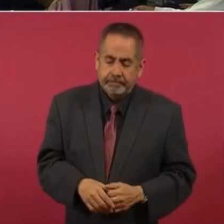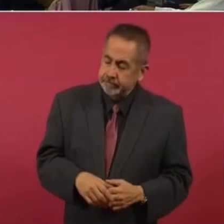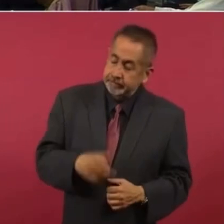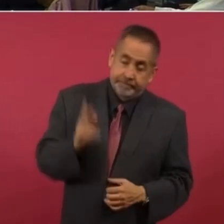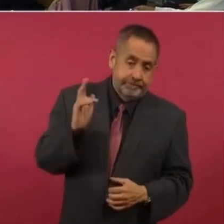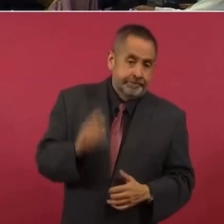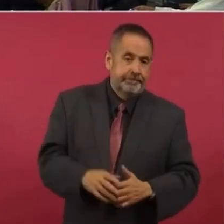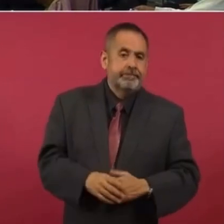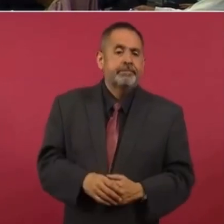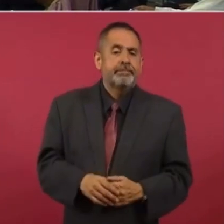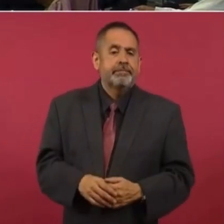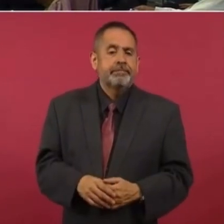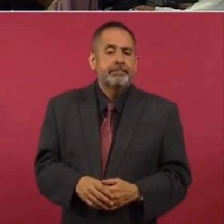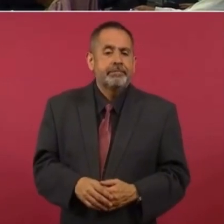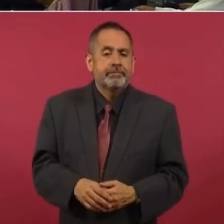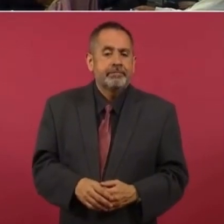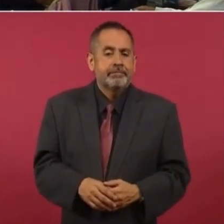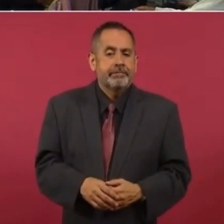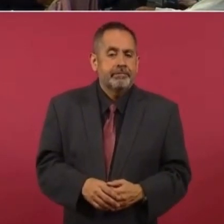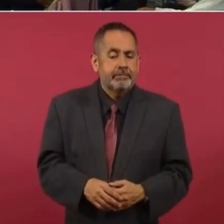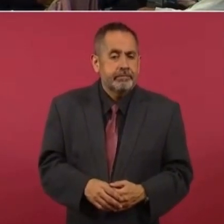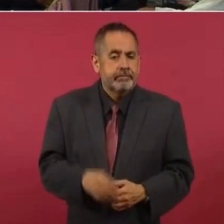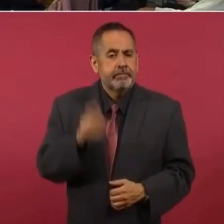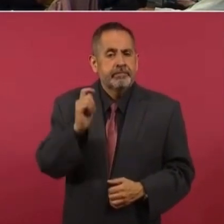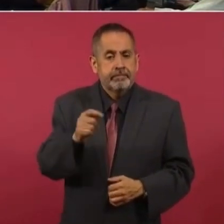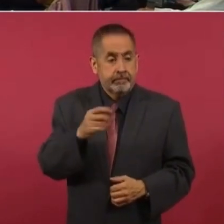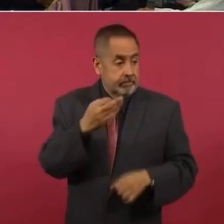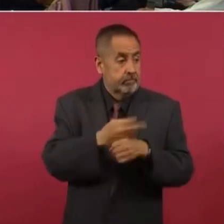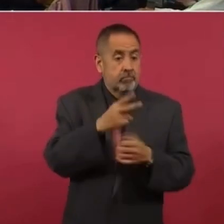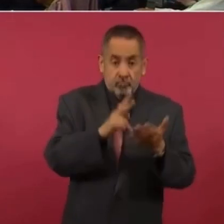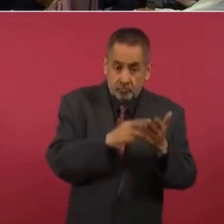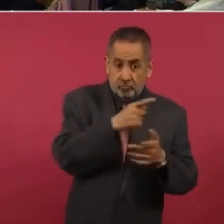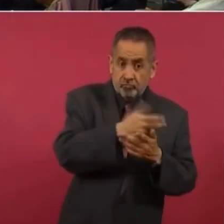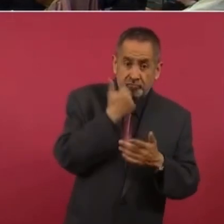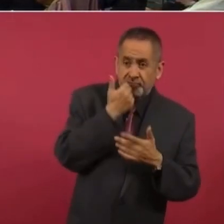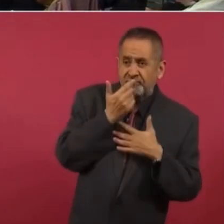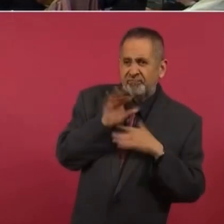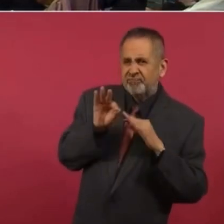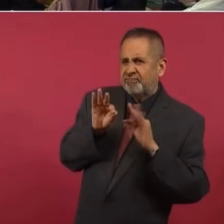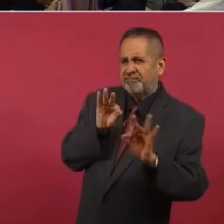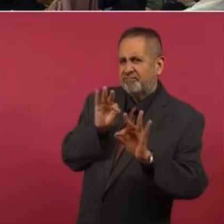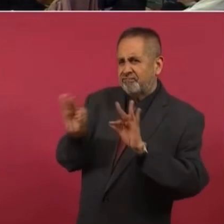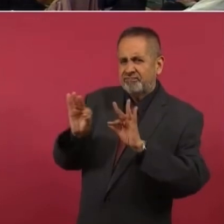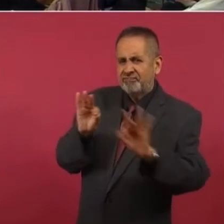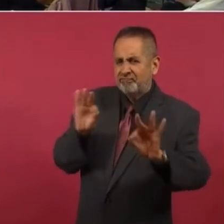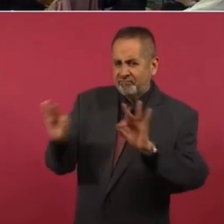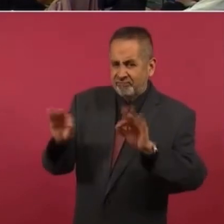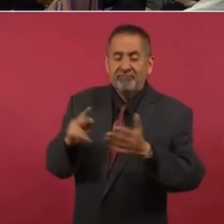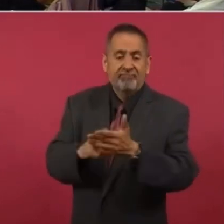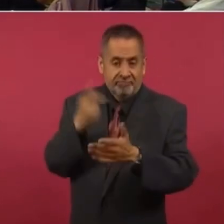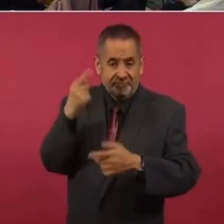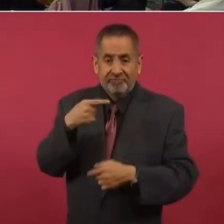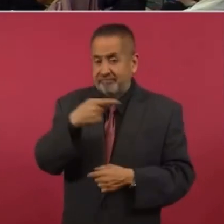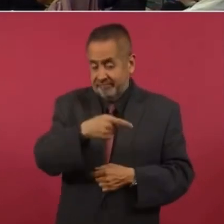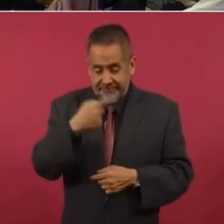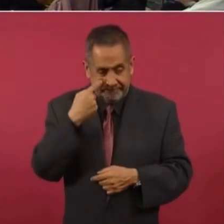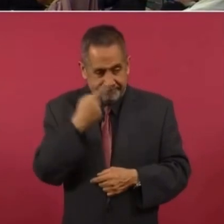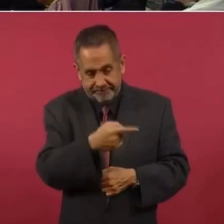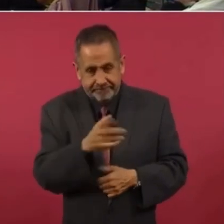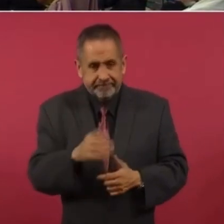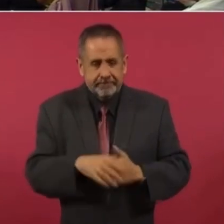Pero ahora, lo que hicieron hacer, los estaba yo